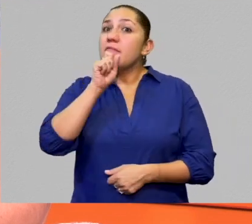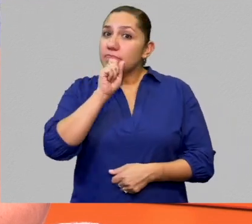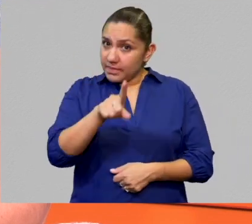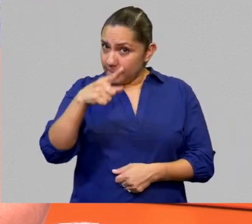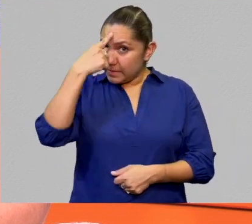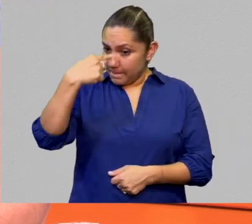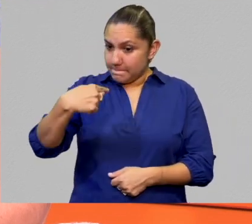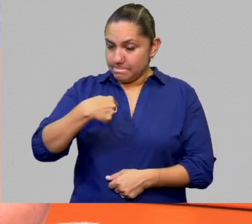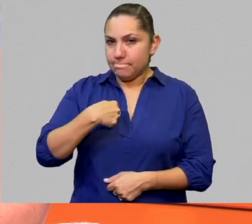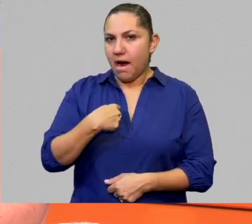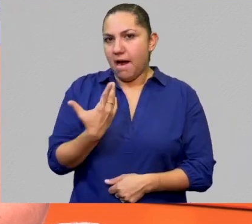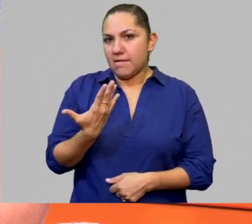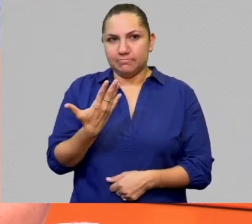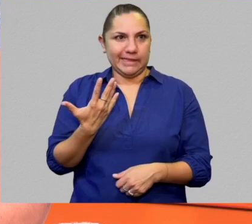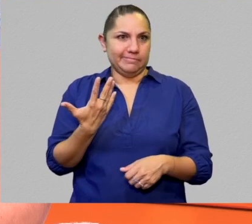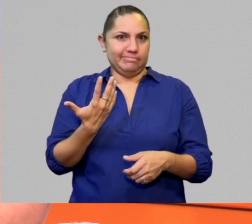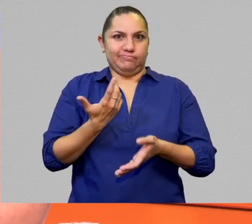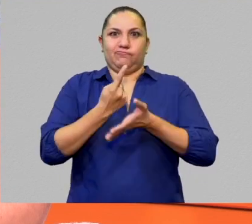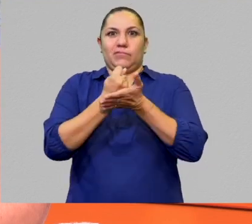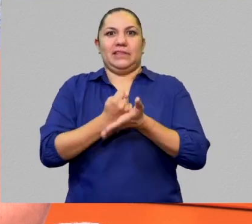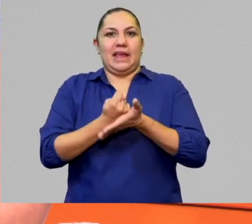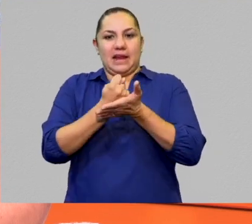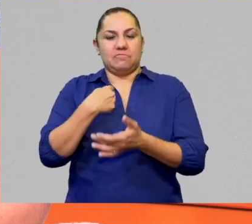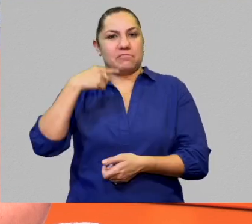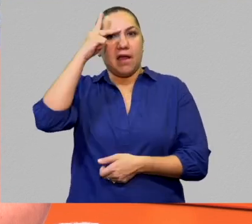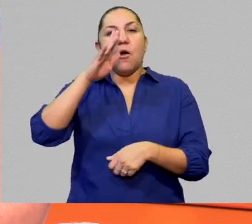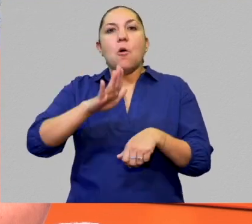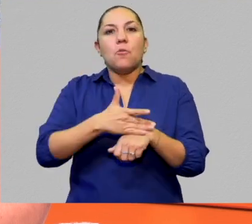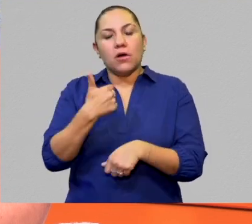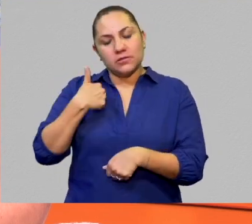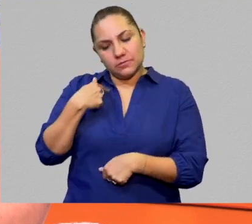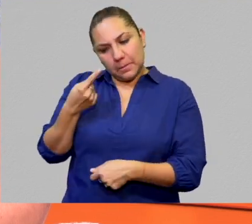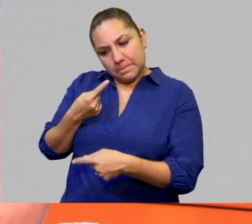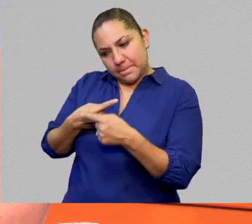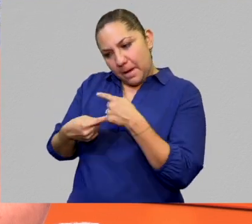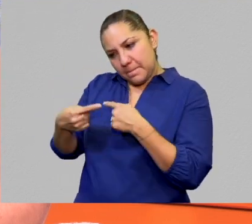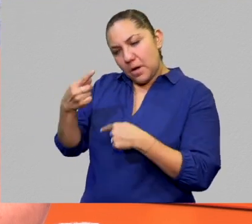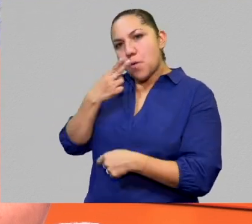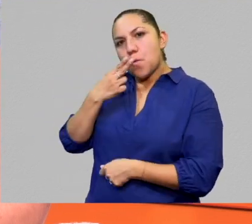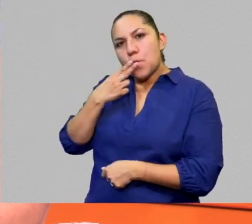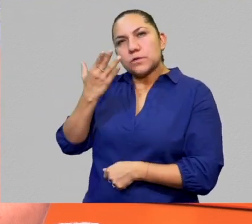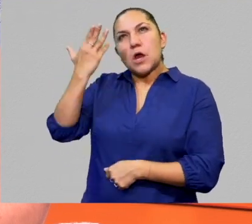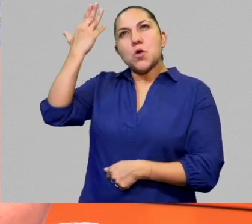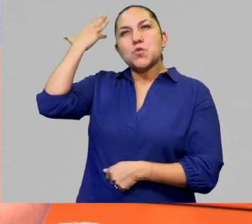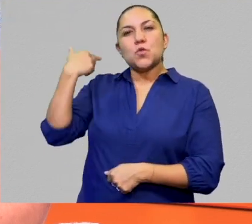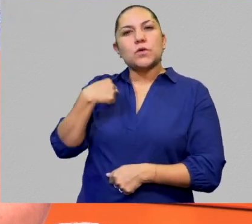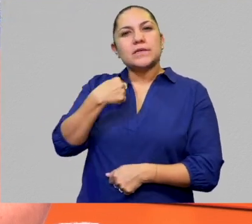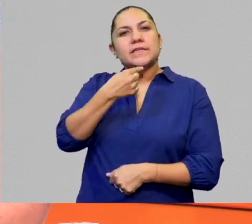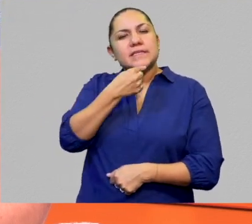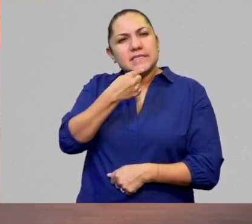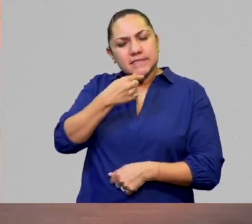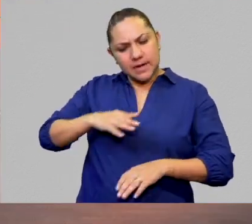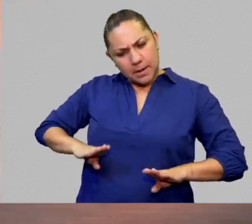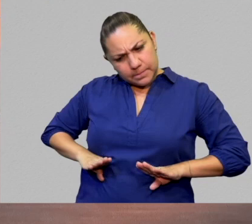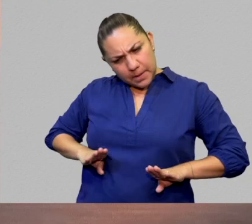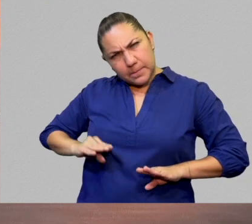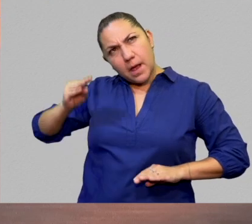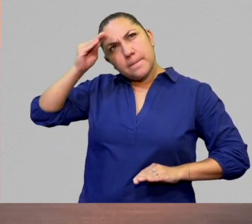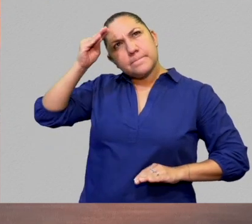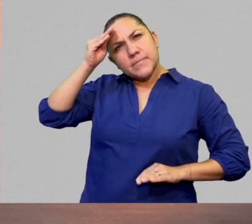por mi formación tuve que regresar a pensar como pensaba de niña en otomí. Entonces,